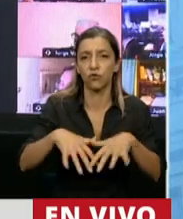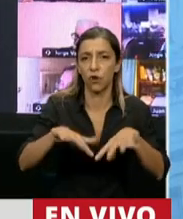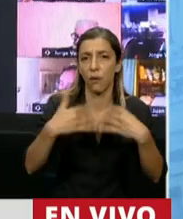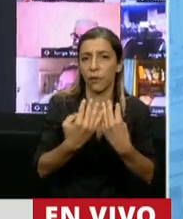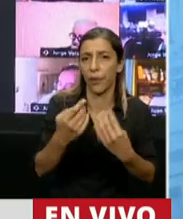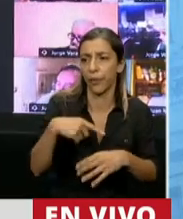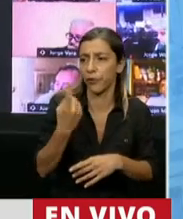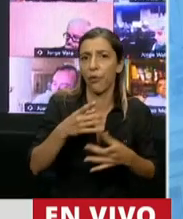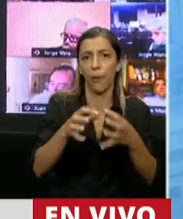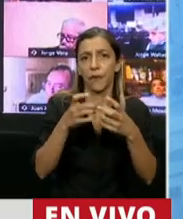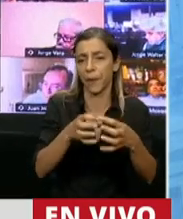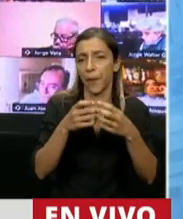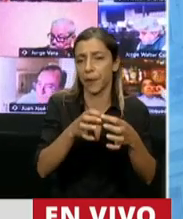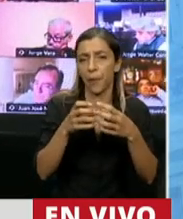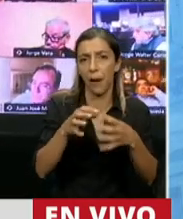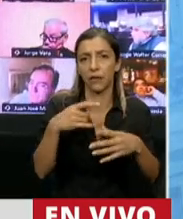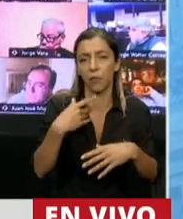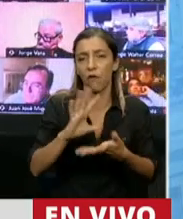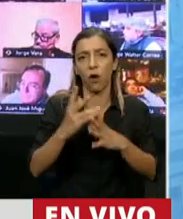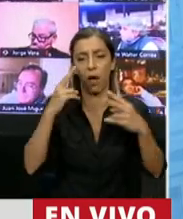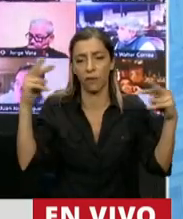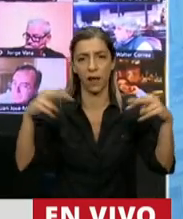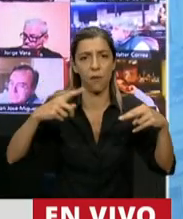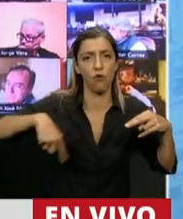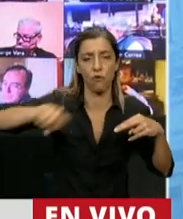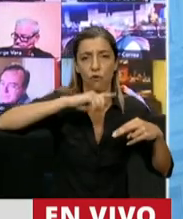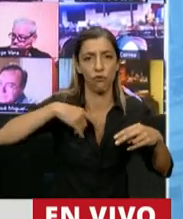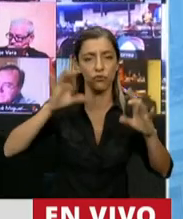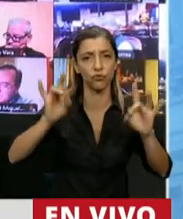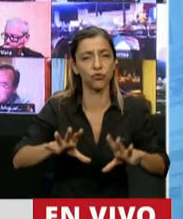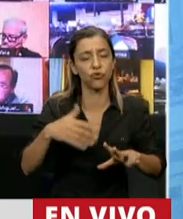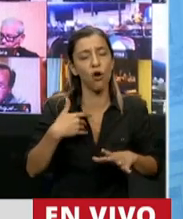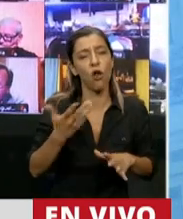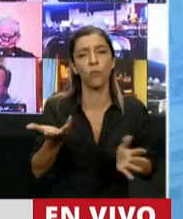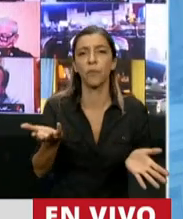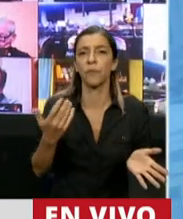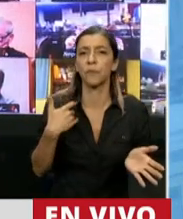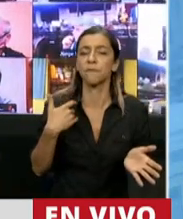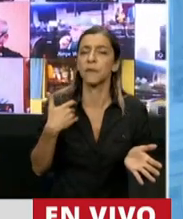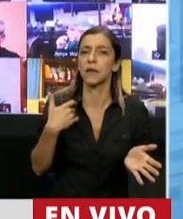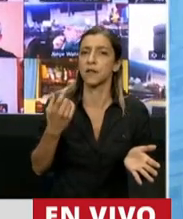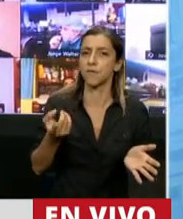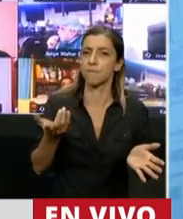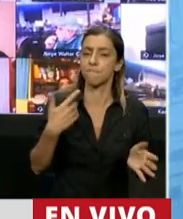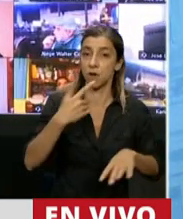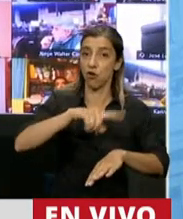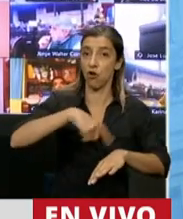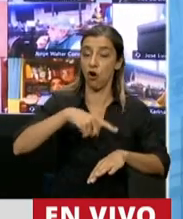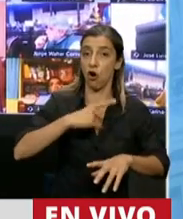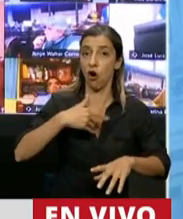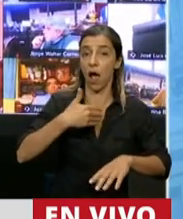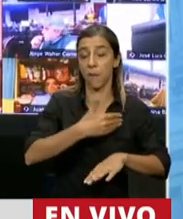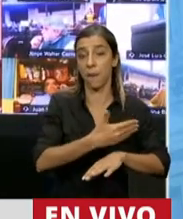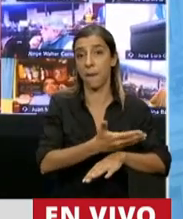Cámara que se resiste a trabajar con normalidad. Y uno va cambiando el discurso a medida que pasan las horas porque